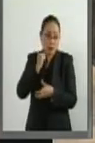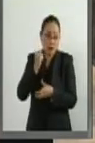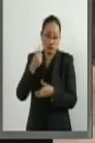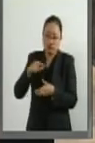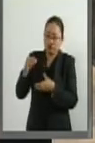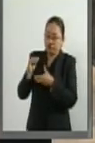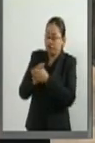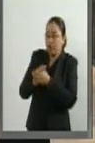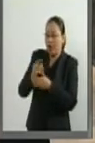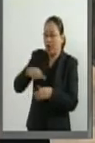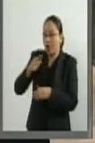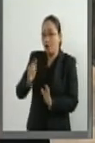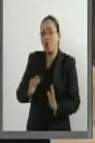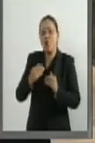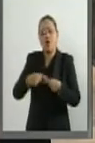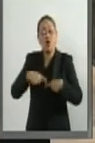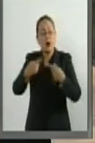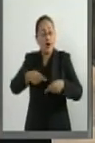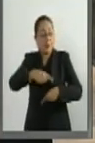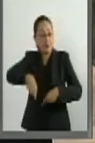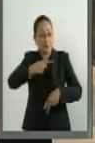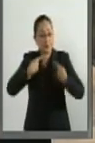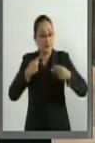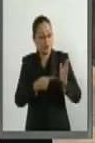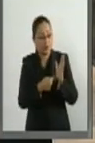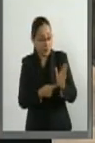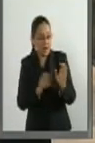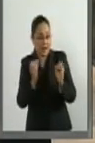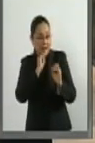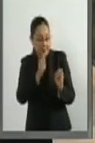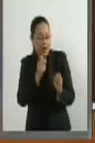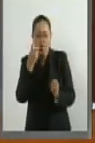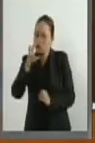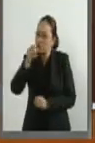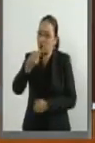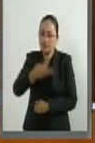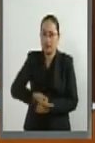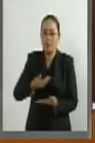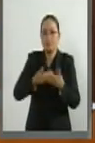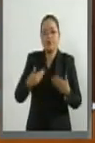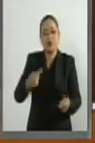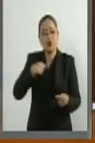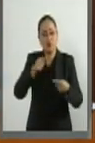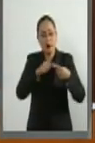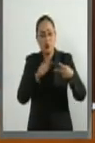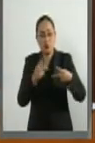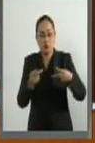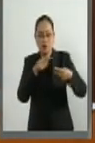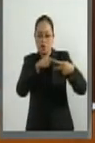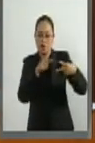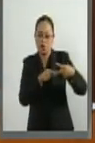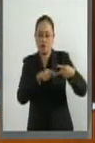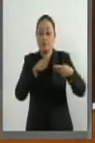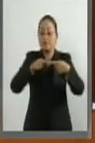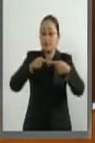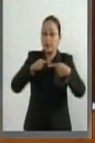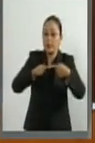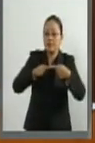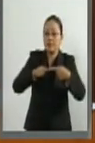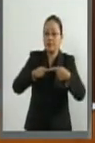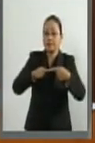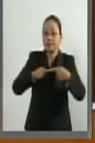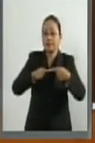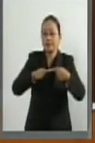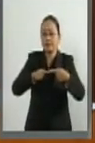del interés público. Por lo anterior, quisiera hacerle dos preguntas muy puntuales. Primera, ¿en